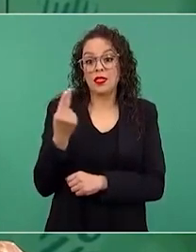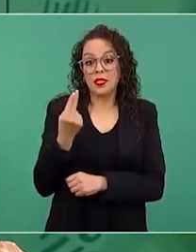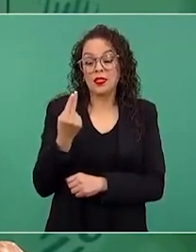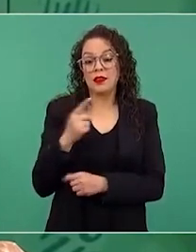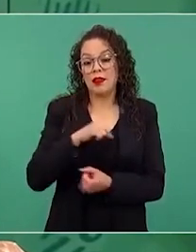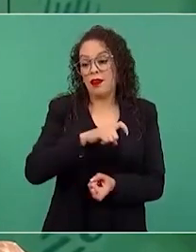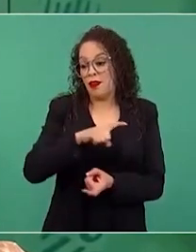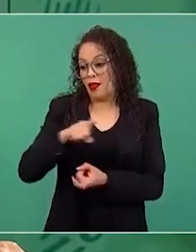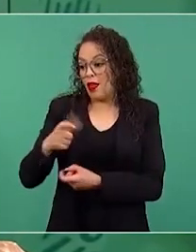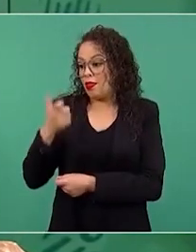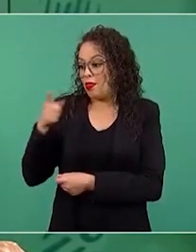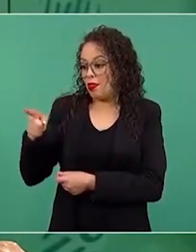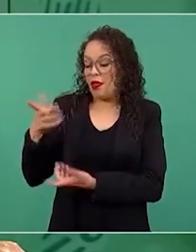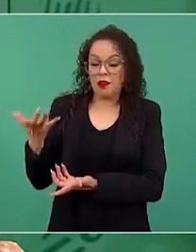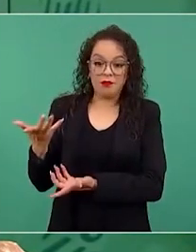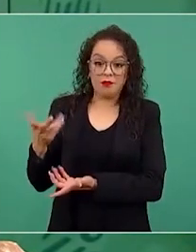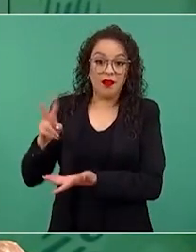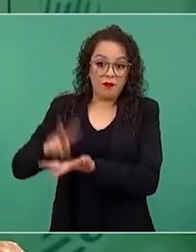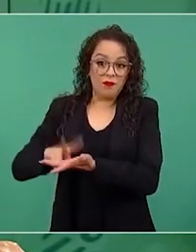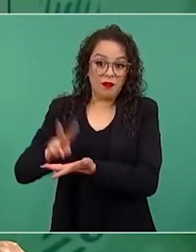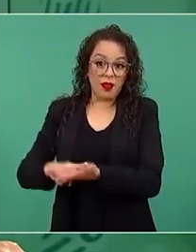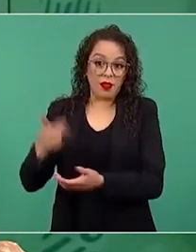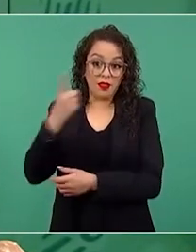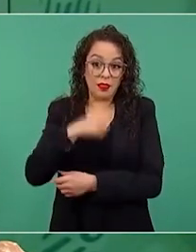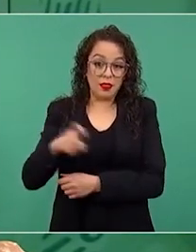100, 120 millones de dólares,